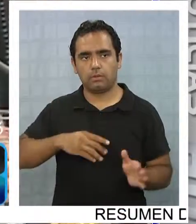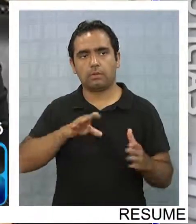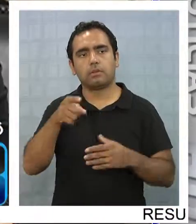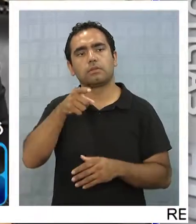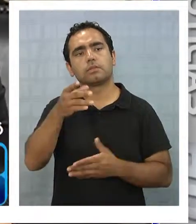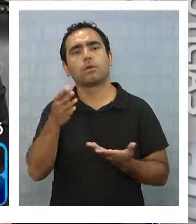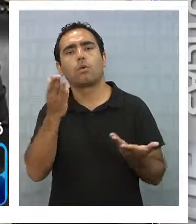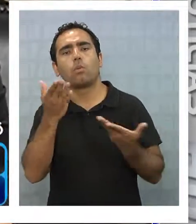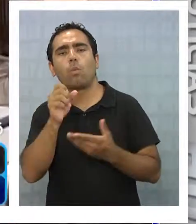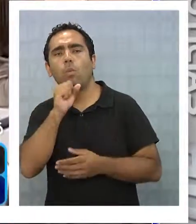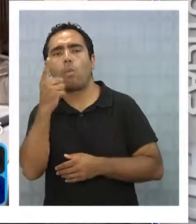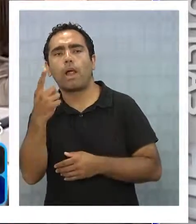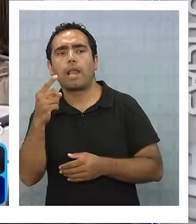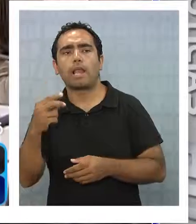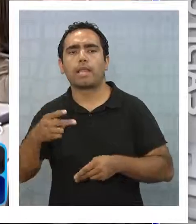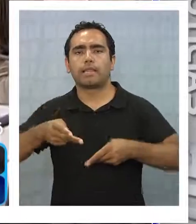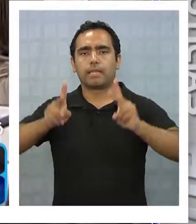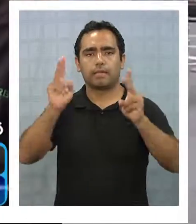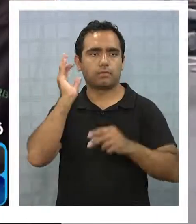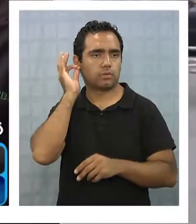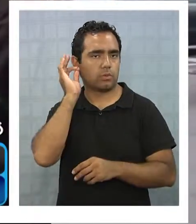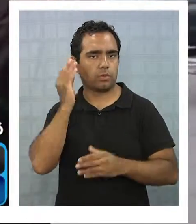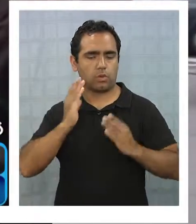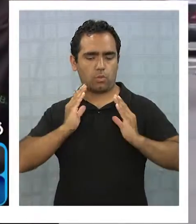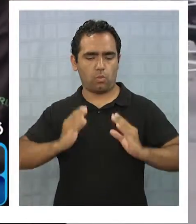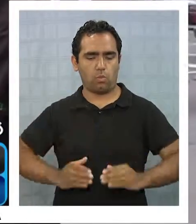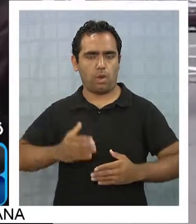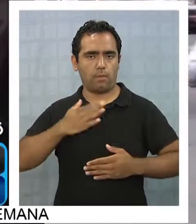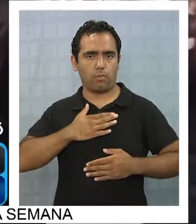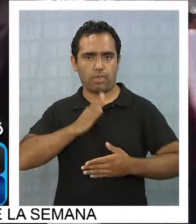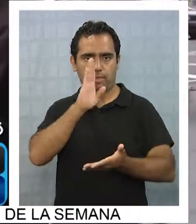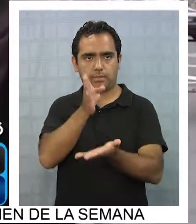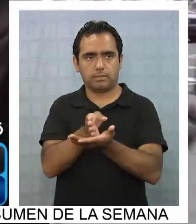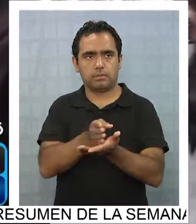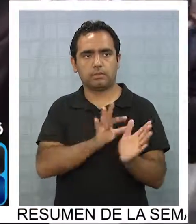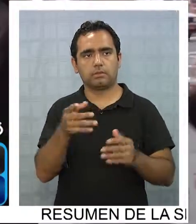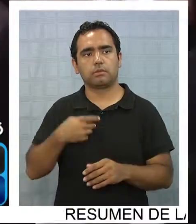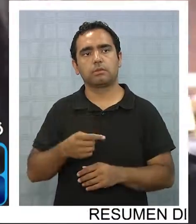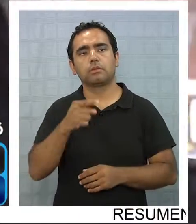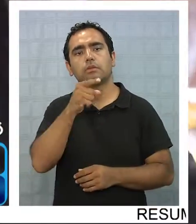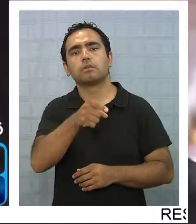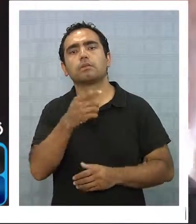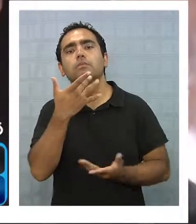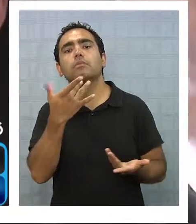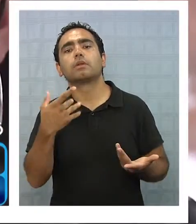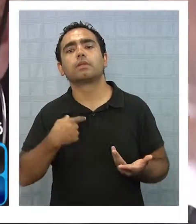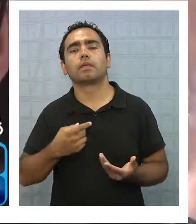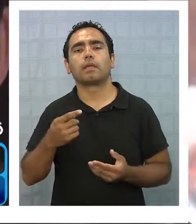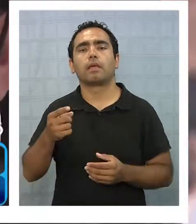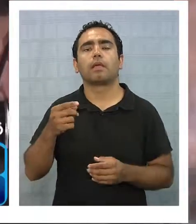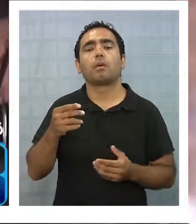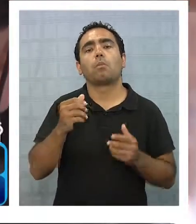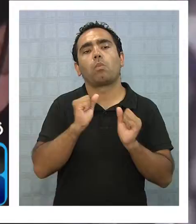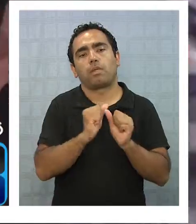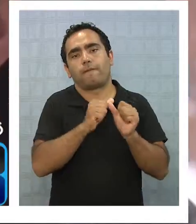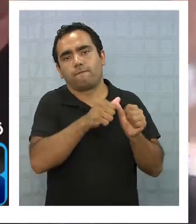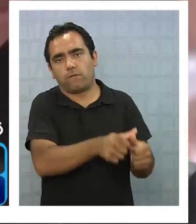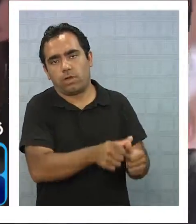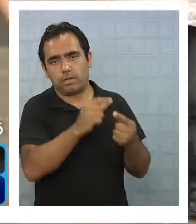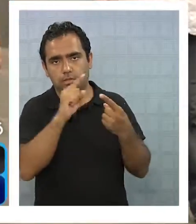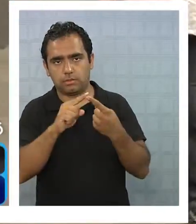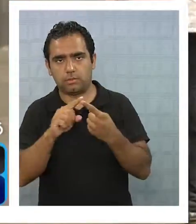de diálogo sobre el derecho de la mujer a decidir acerca de su cuerpo. Las causales para aprobar la iniciativa son de violación,